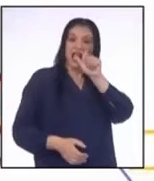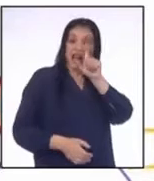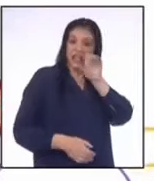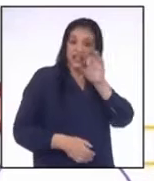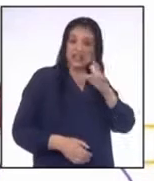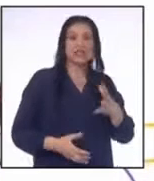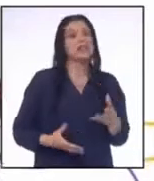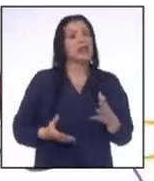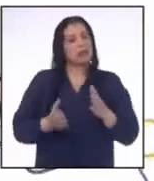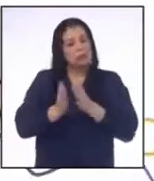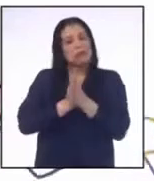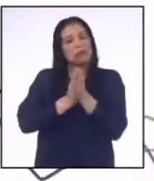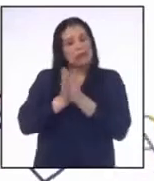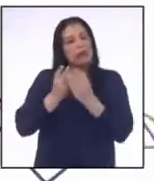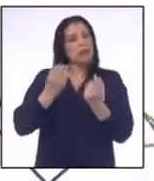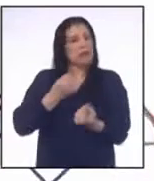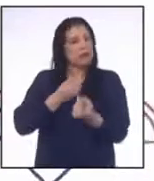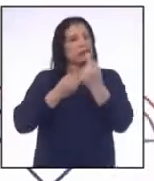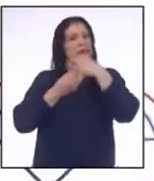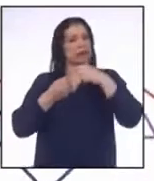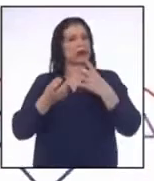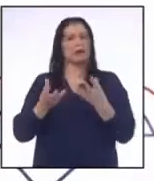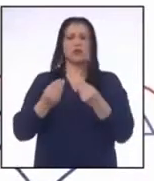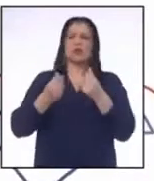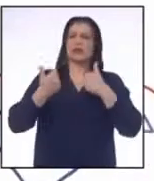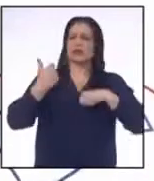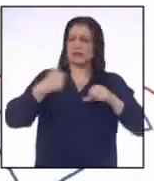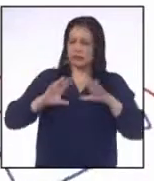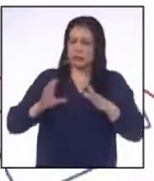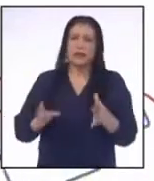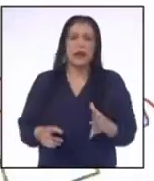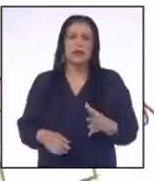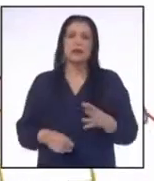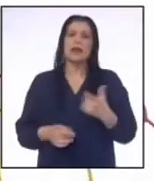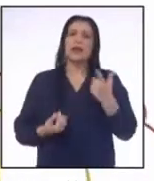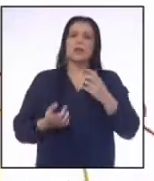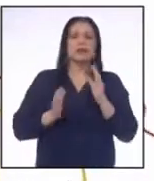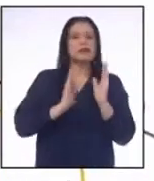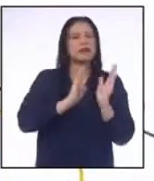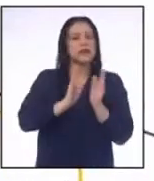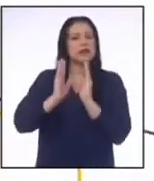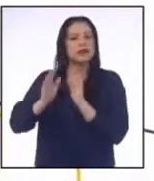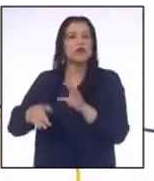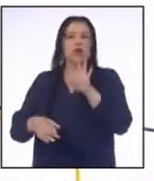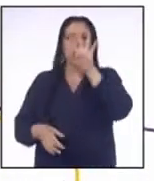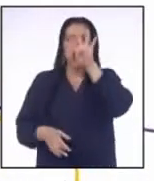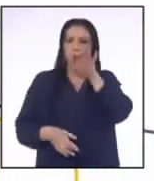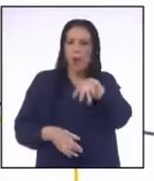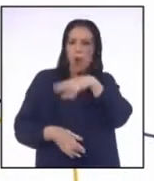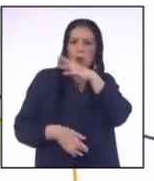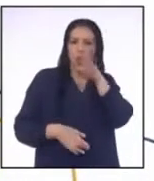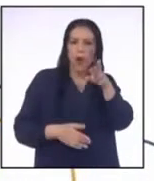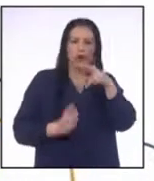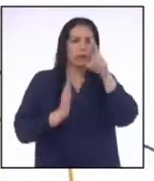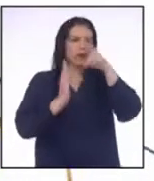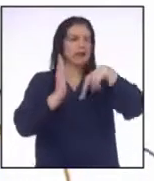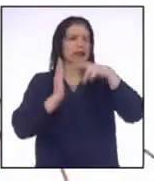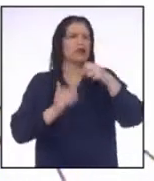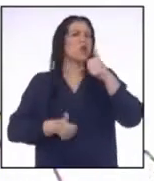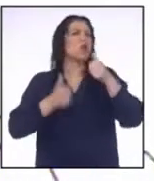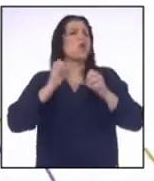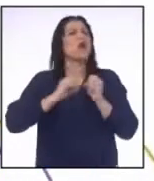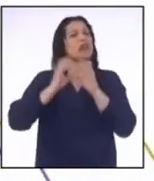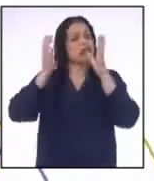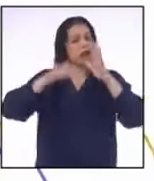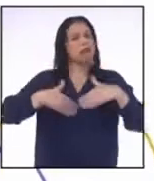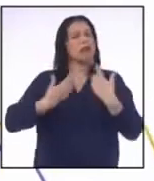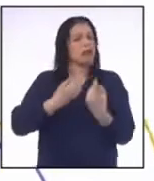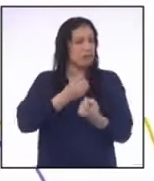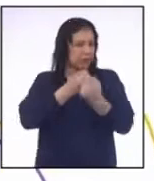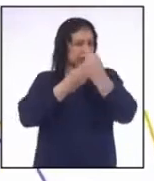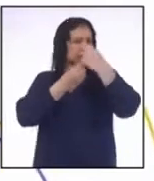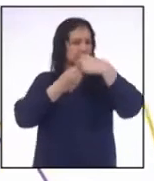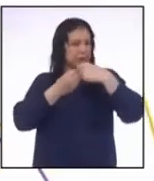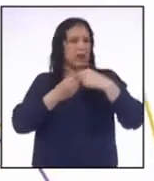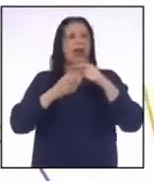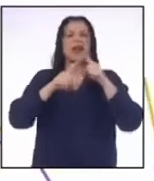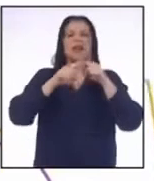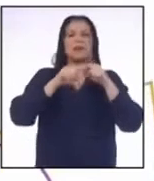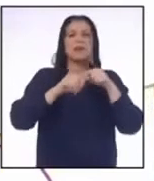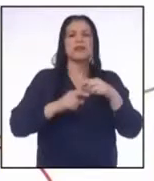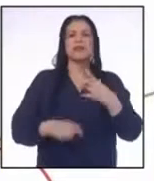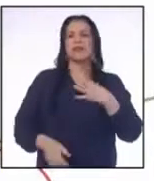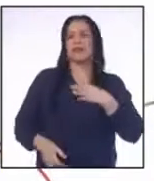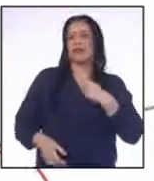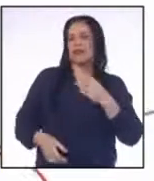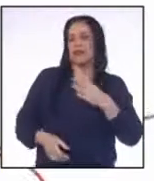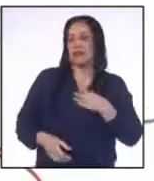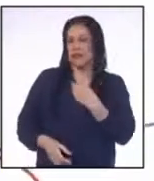desean participar en la mayoría de actividades por lo que elaboraron un cuadro para registrar qué días pueden hacerlo según sus